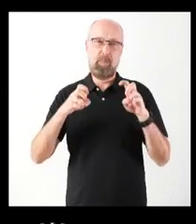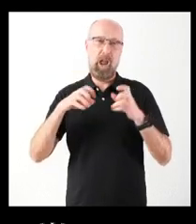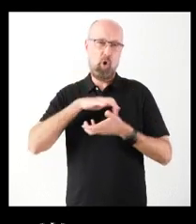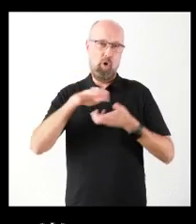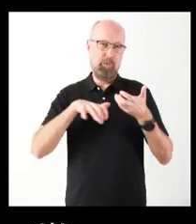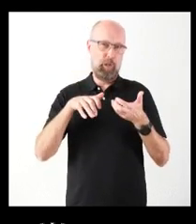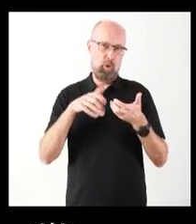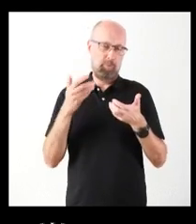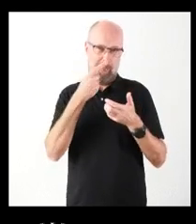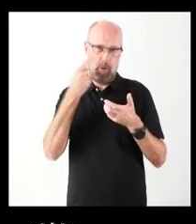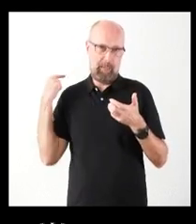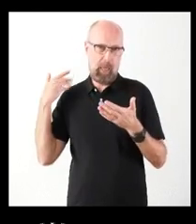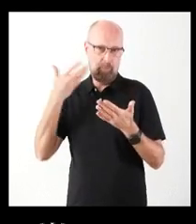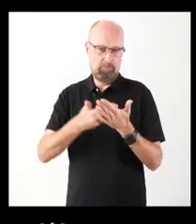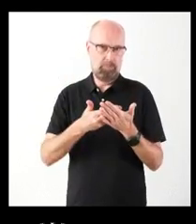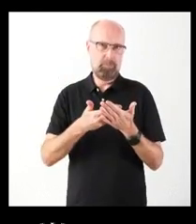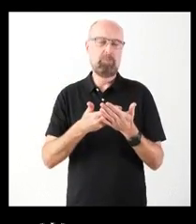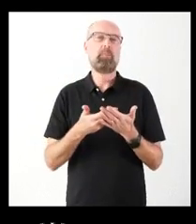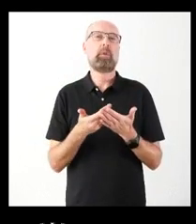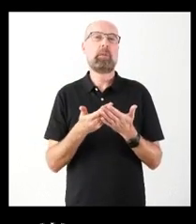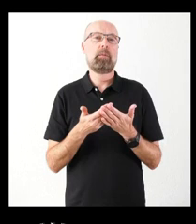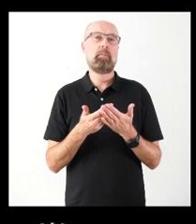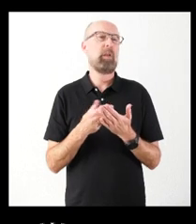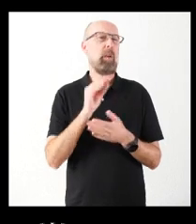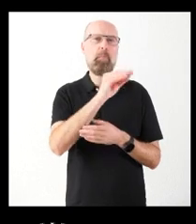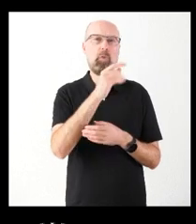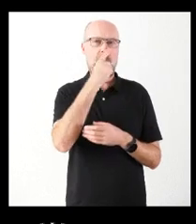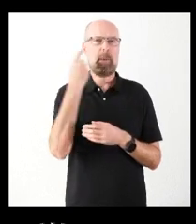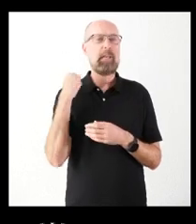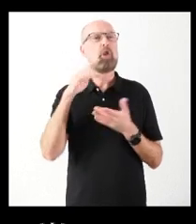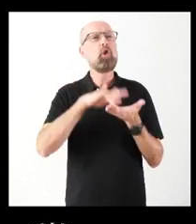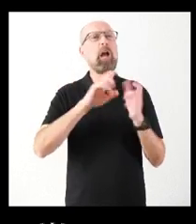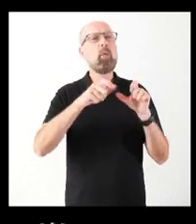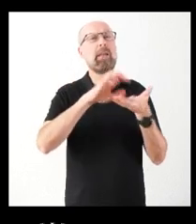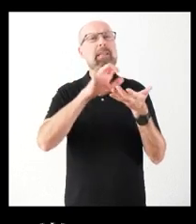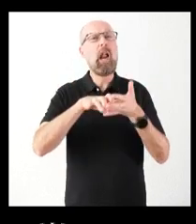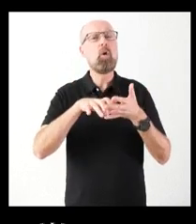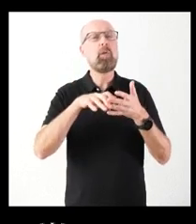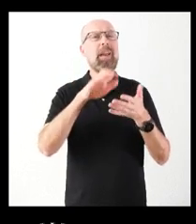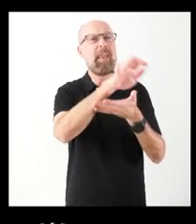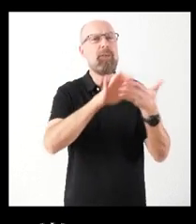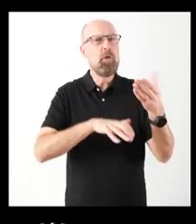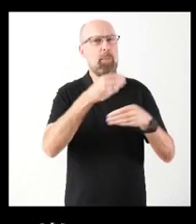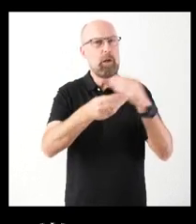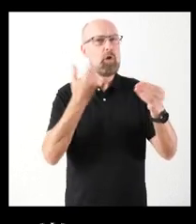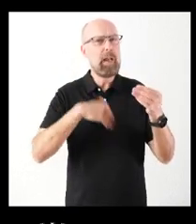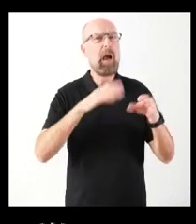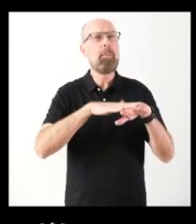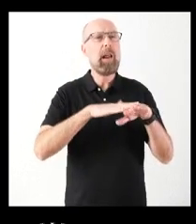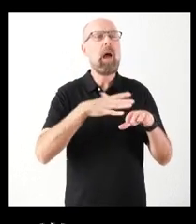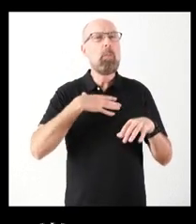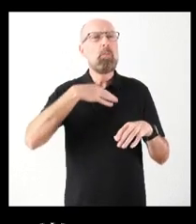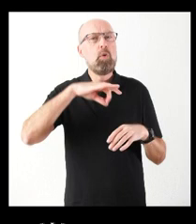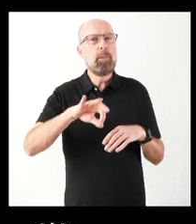y yo me lo pregunté en este mismo foro, ¿algún informe de la Junta de Castilla y León respecto a la posibilidad o no de